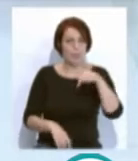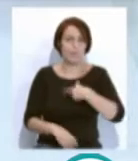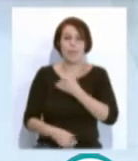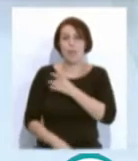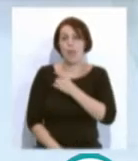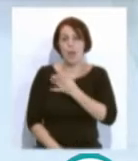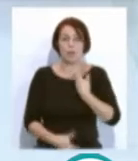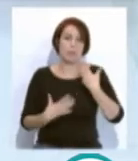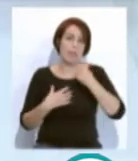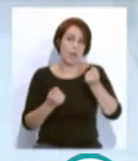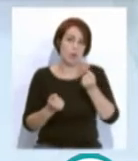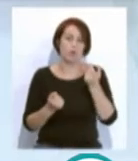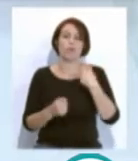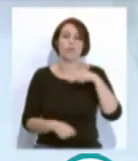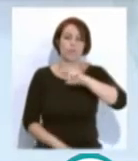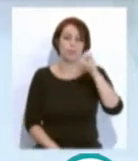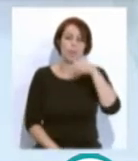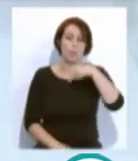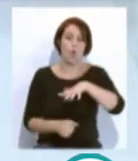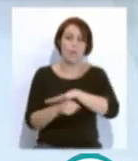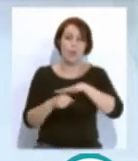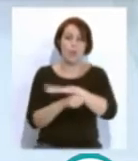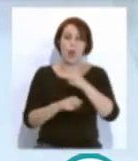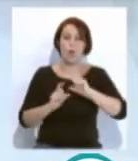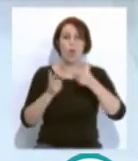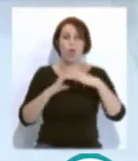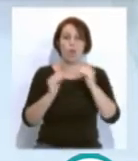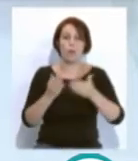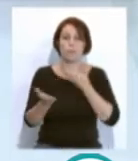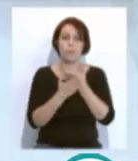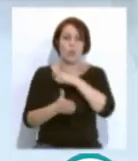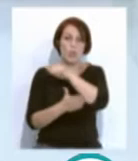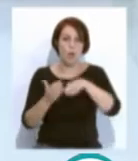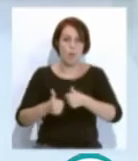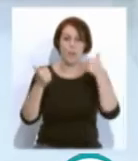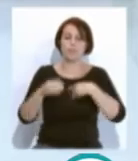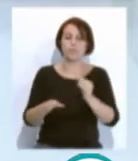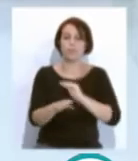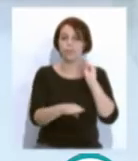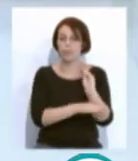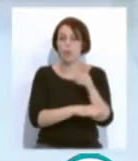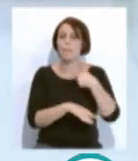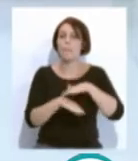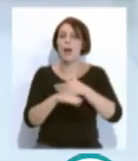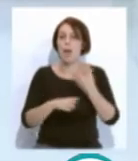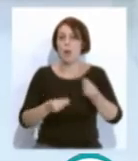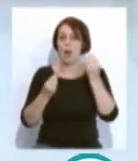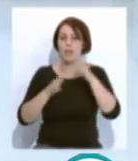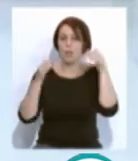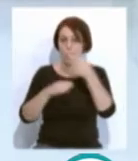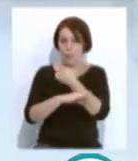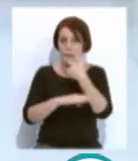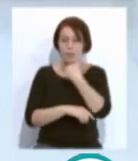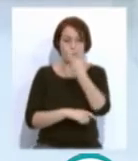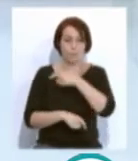Los sindicatos sanitarios de la provincia exigen a la Junta, más contrataciones e inversión para mejorar la atención primaria. Aseguran